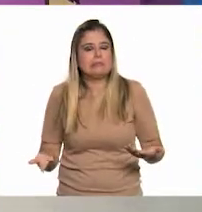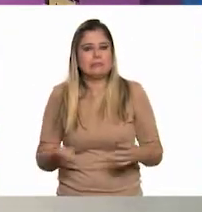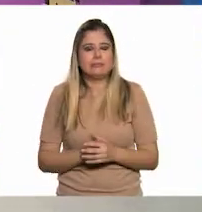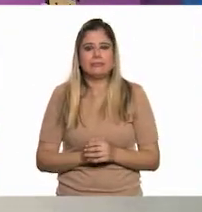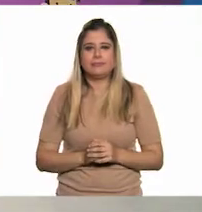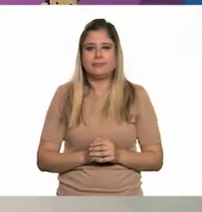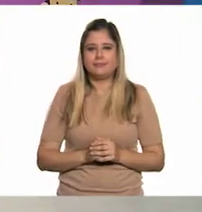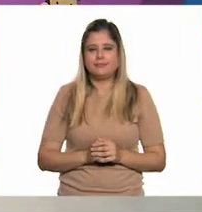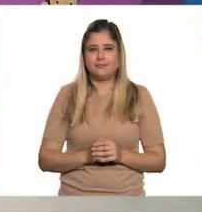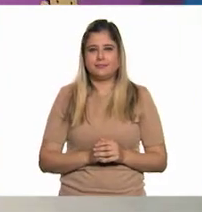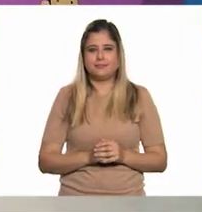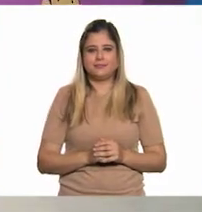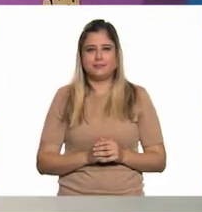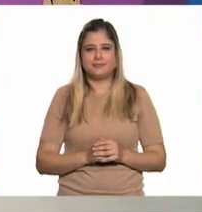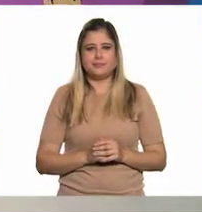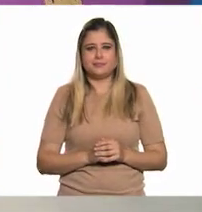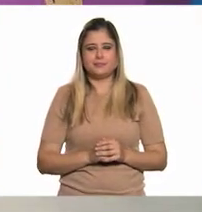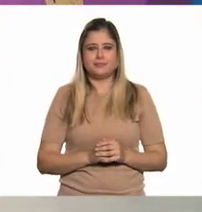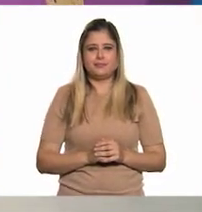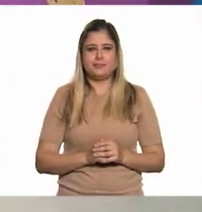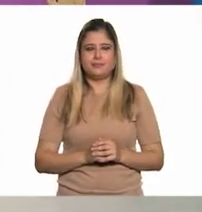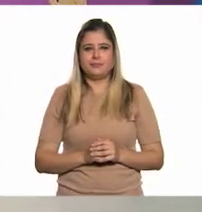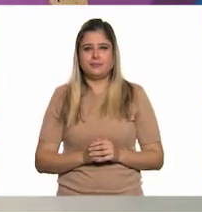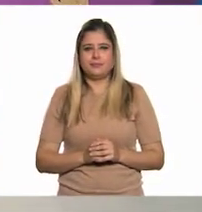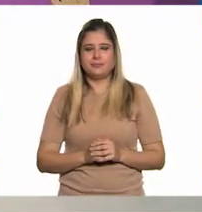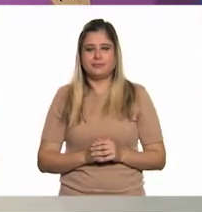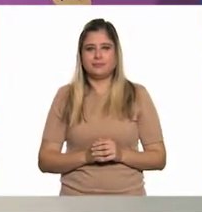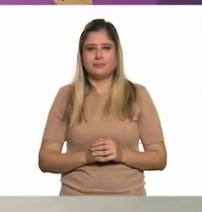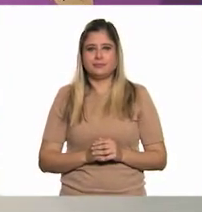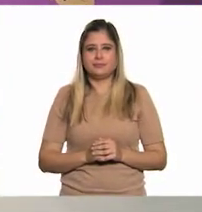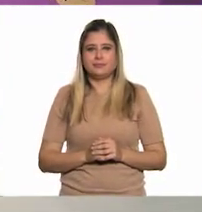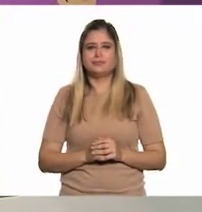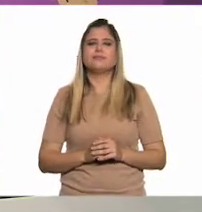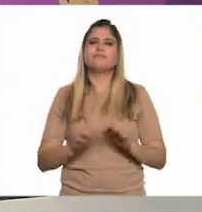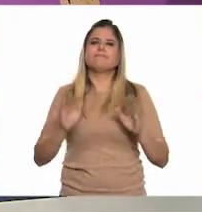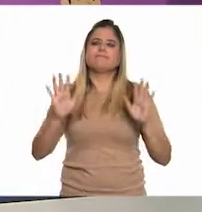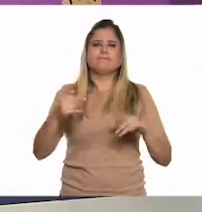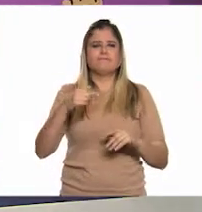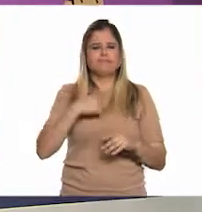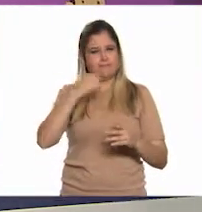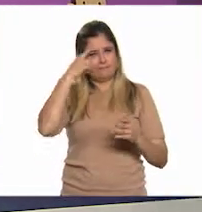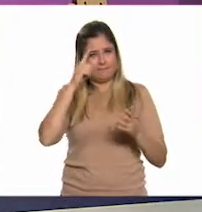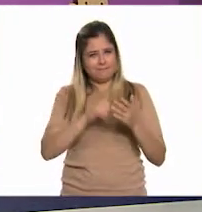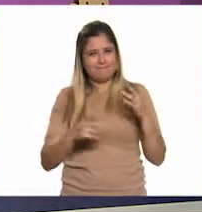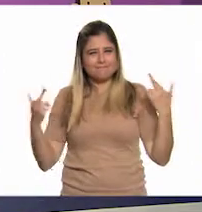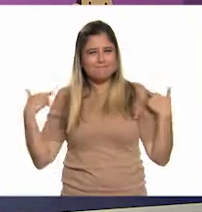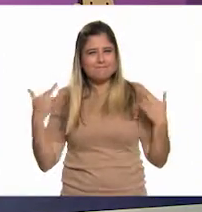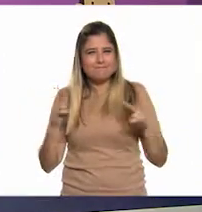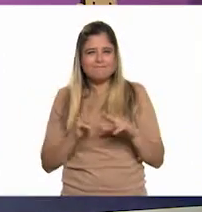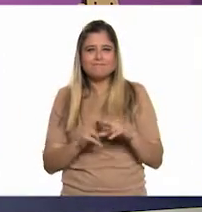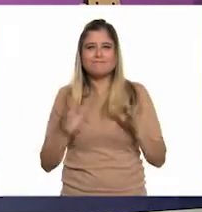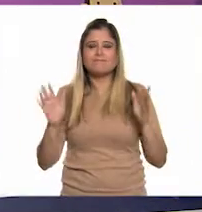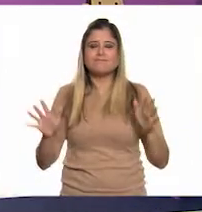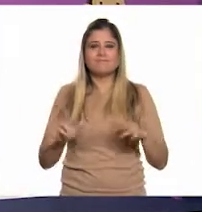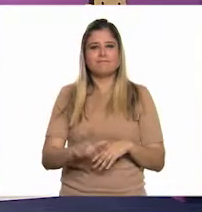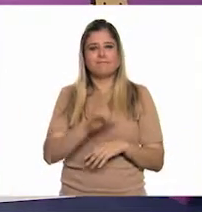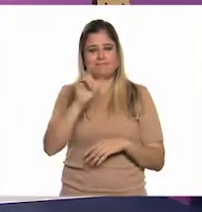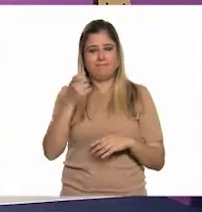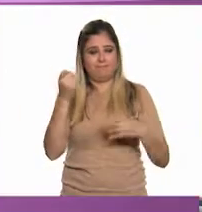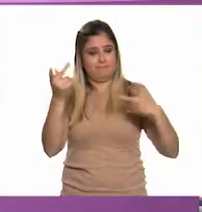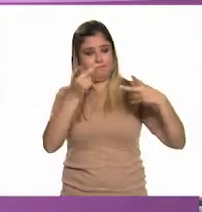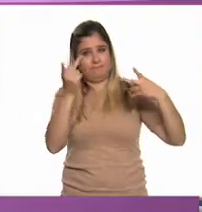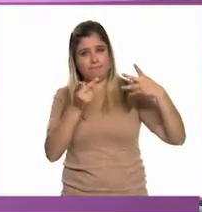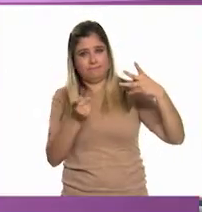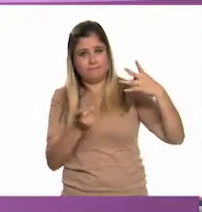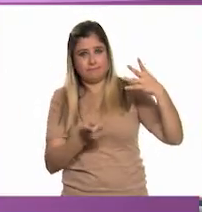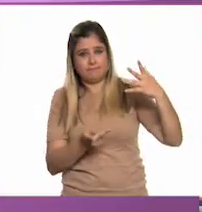vacunamos? Si no... Ajá. Bueno, yo creo que, profesor, que después de estas preguntas,